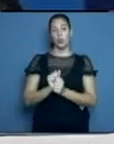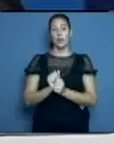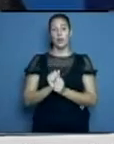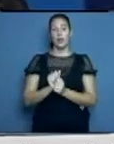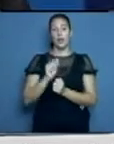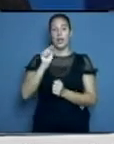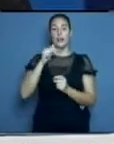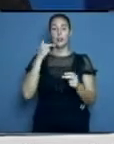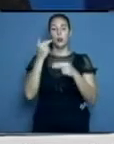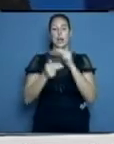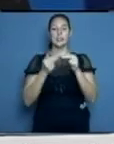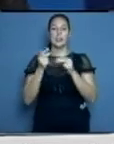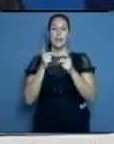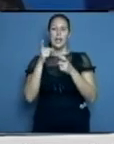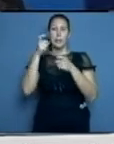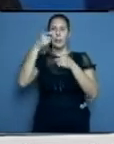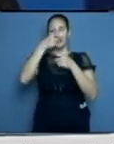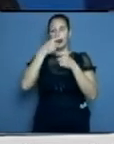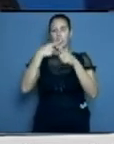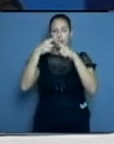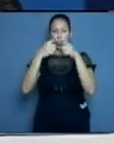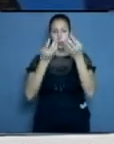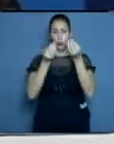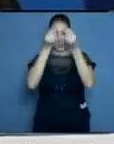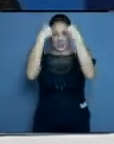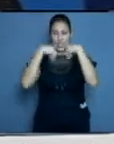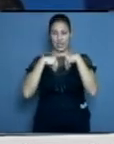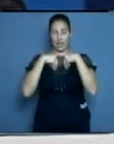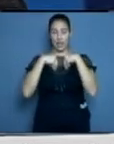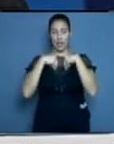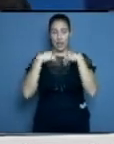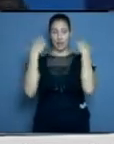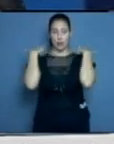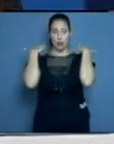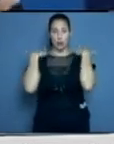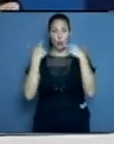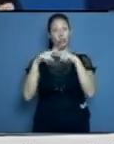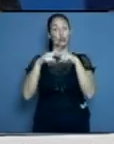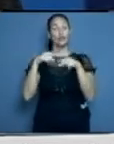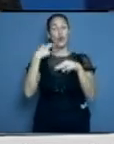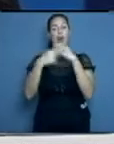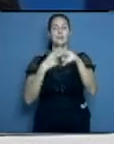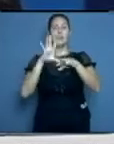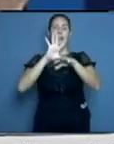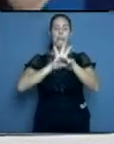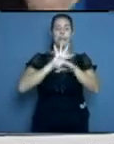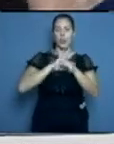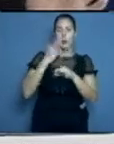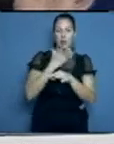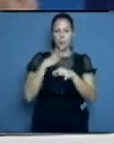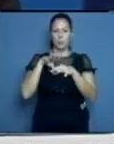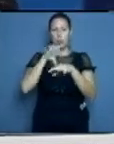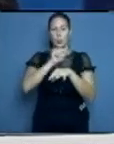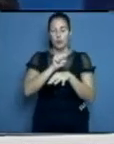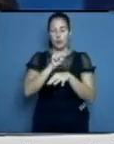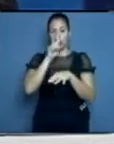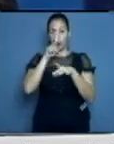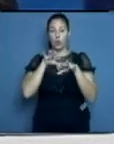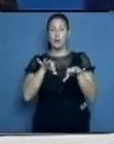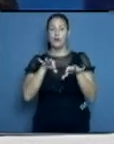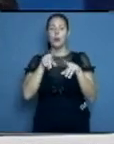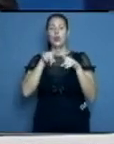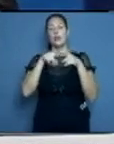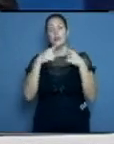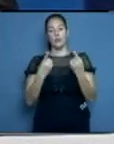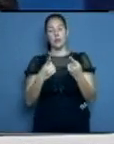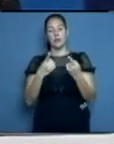respiratorio que se enfermen y eso da como resultado una mayor gravedad de la enfermedad. Si bien en momentos anteriores de la